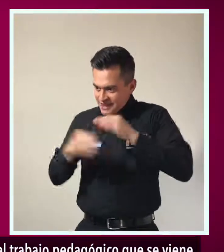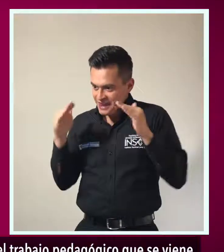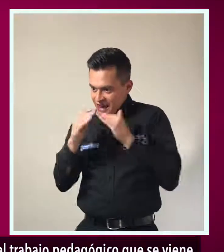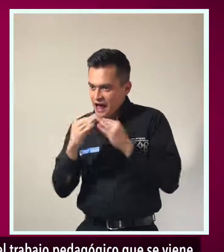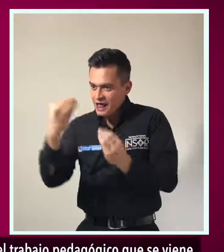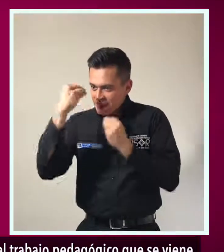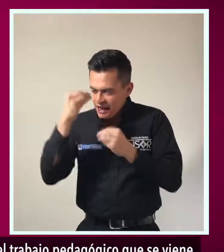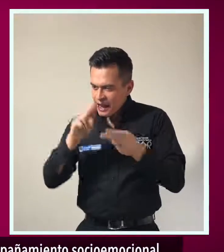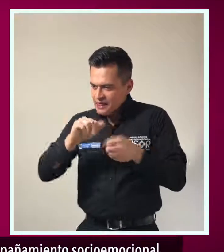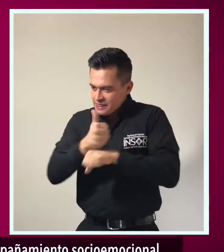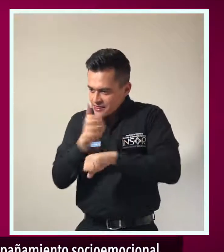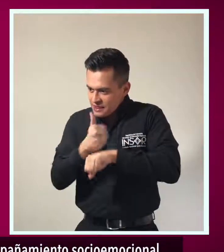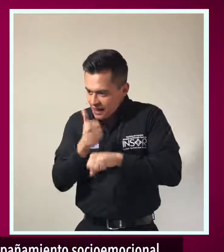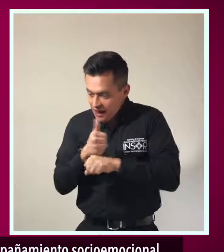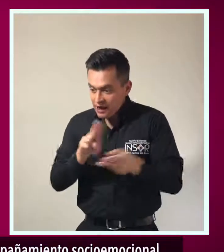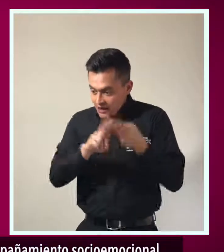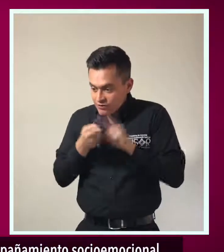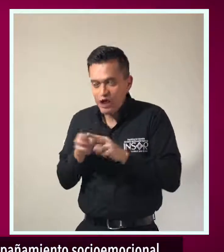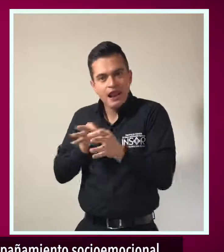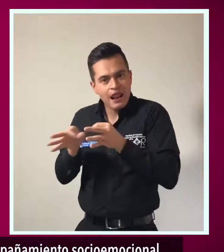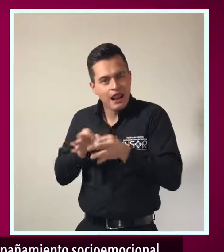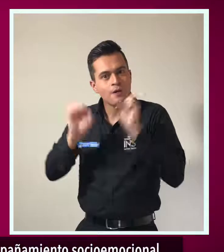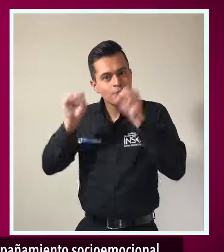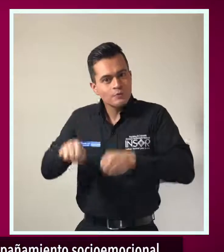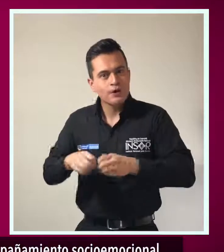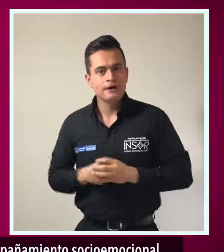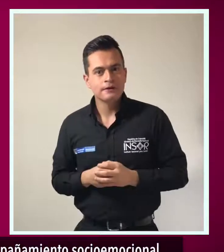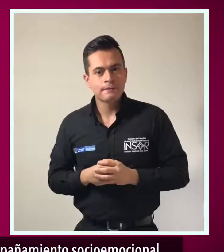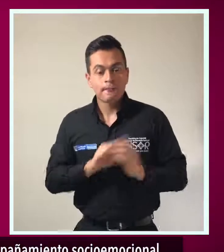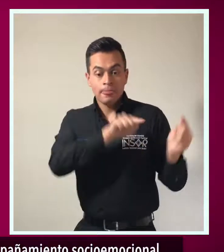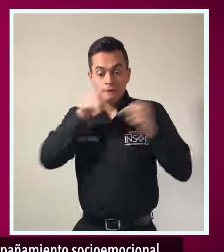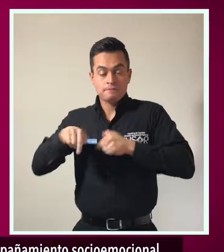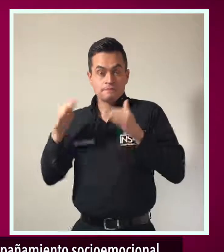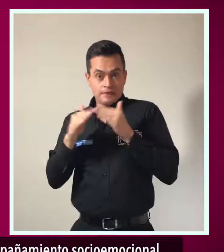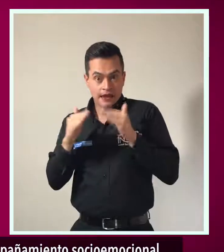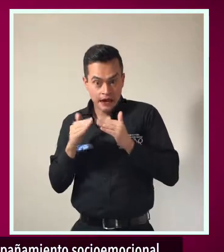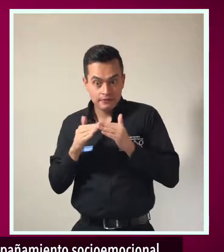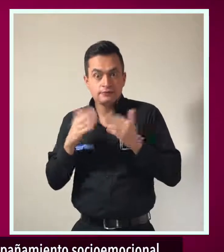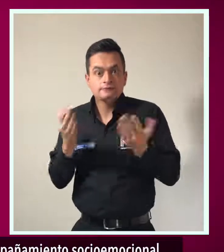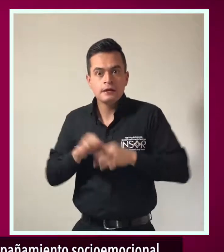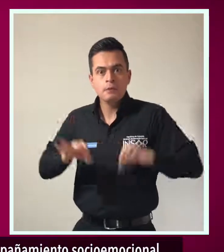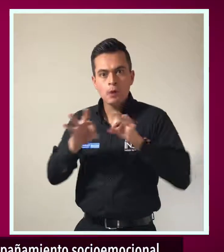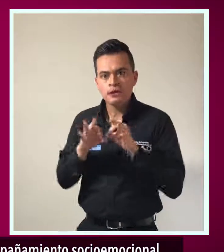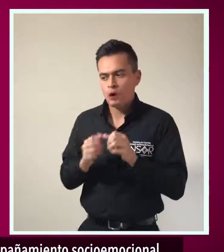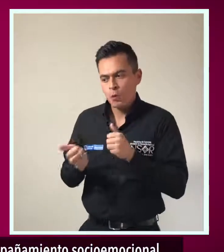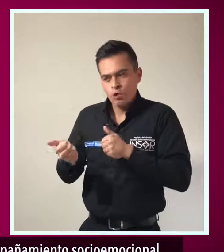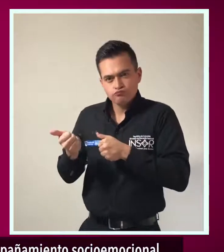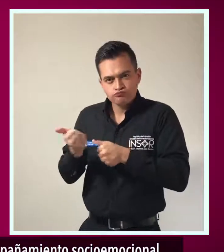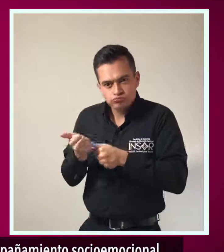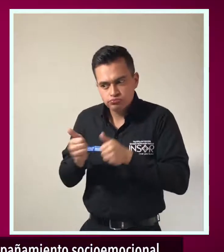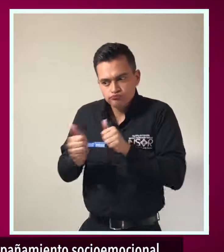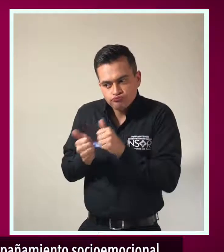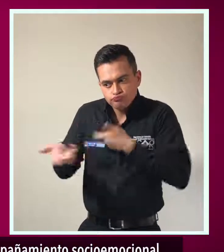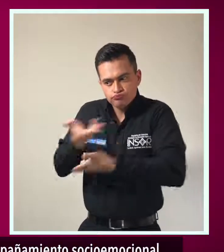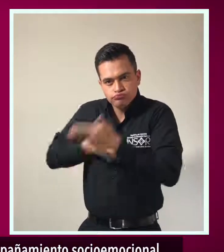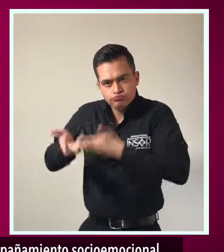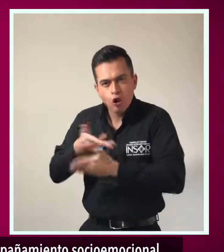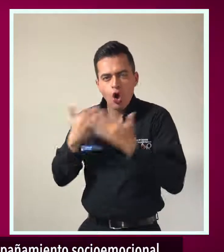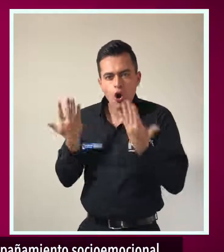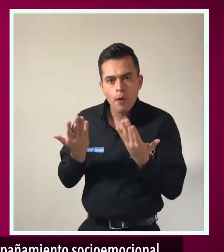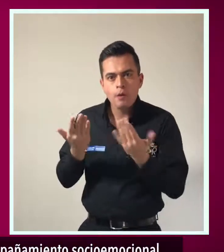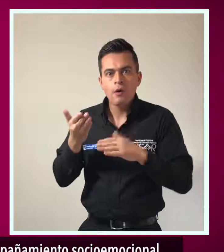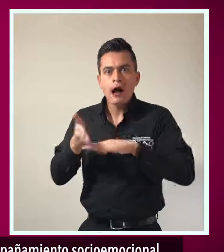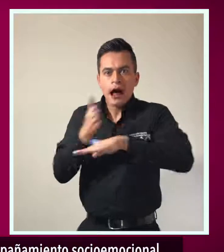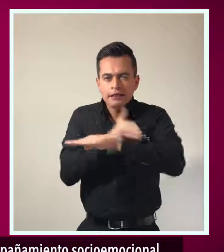estrategia de trabajo académico en casa. Al regresar, se debe realizar un acompañamiento socioemocional para explicar la dinámica de